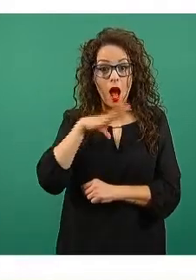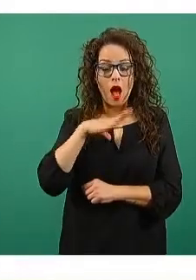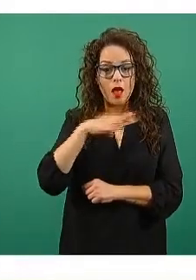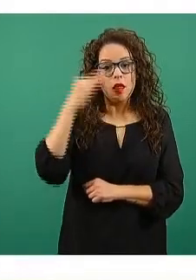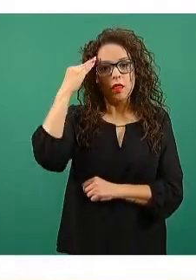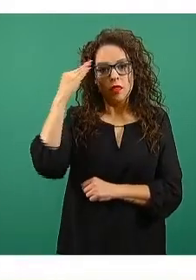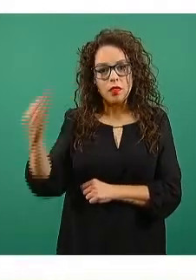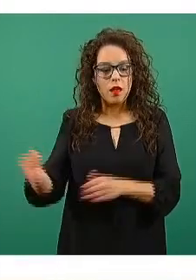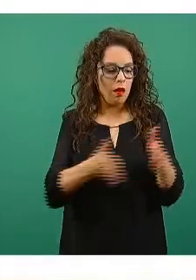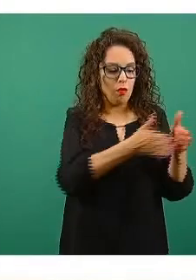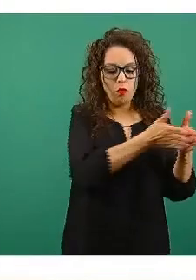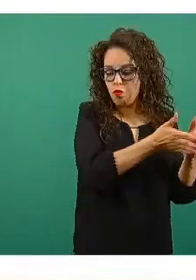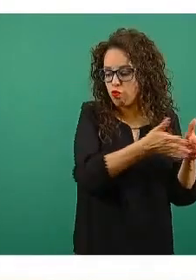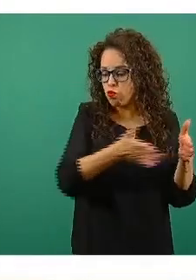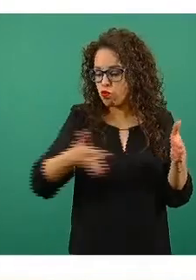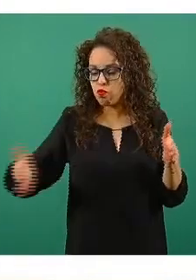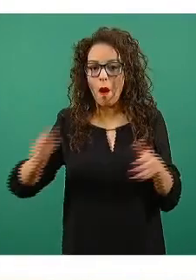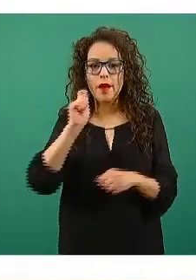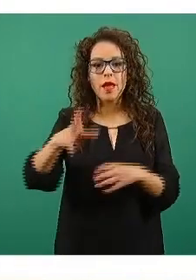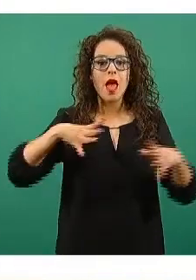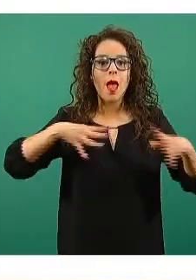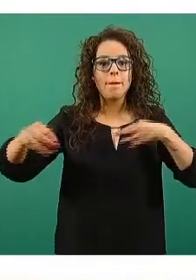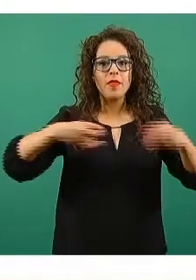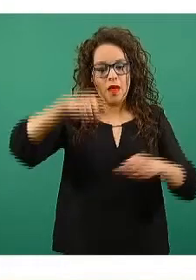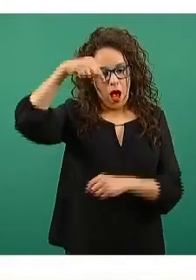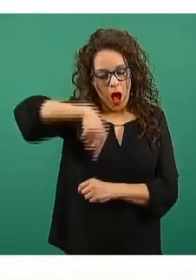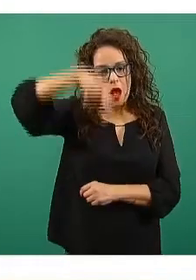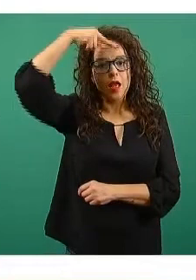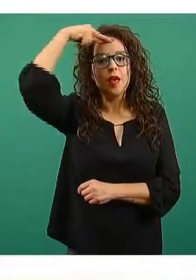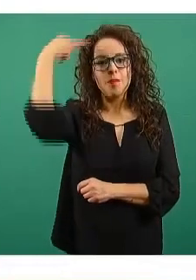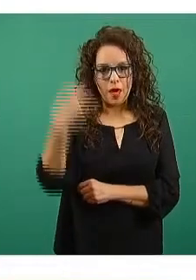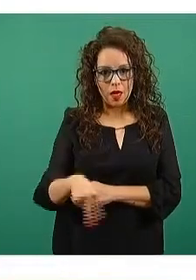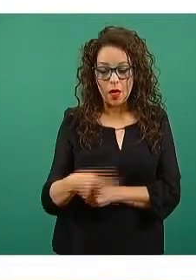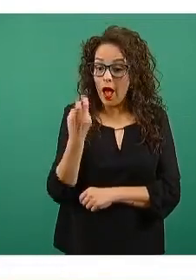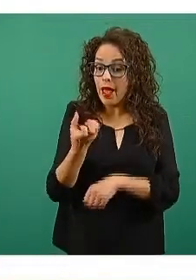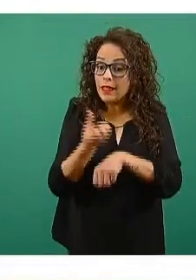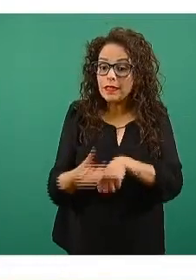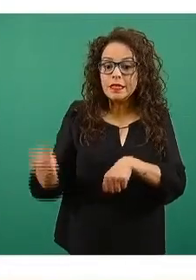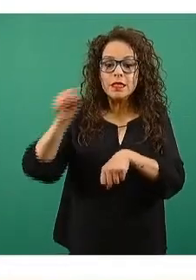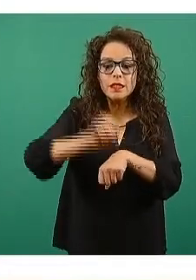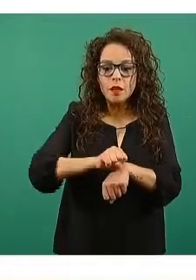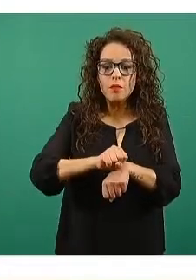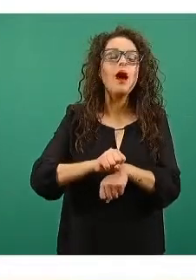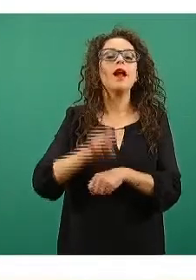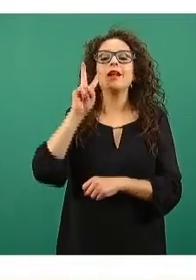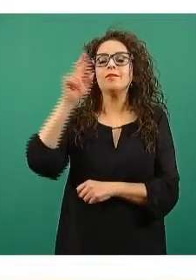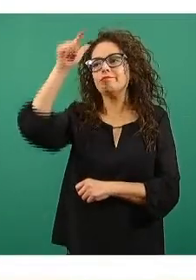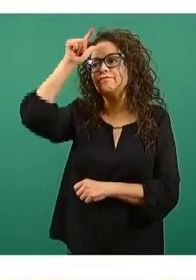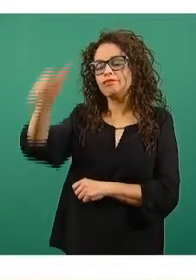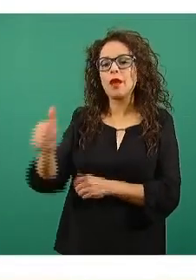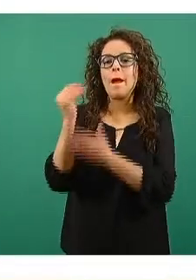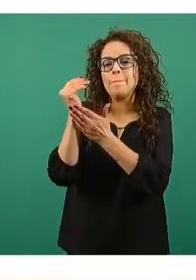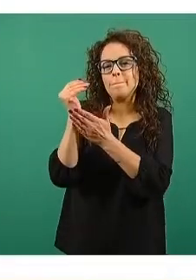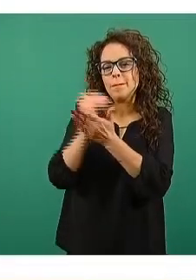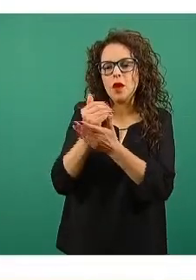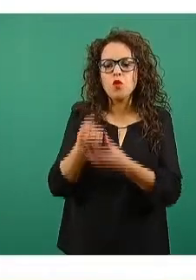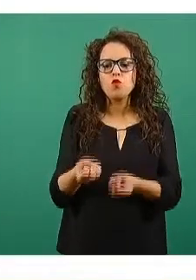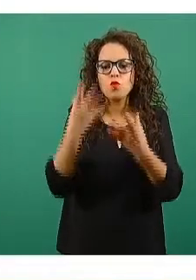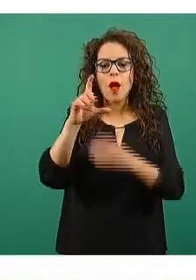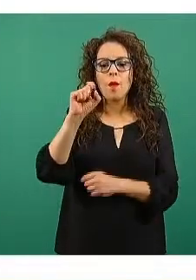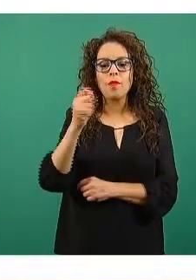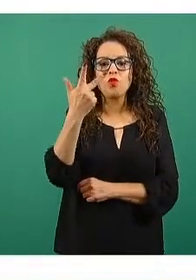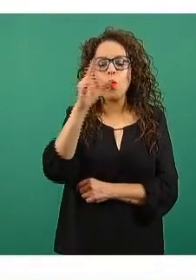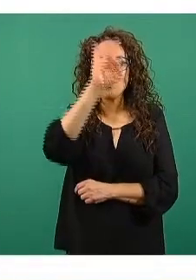largo de la epidemia en nuestro país y para esta semana tenemos una disminución de menos 28 por